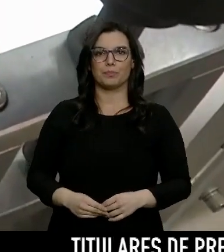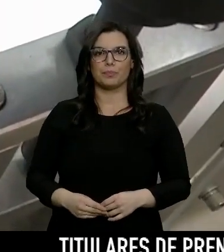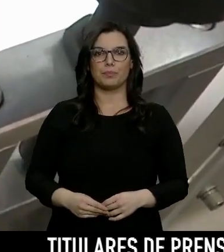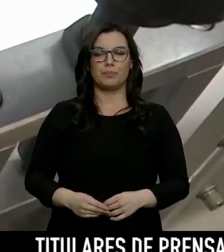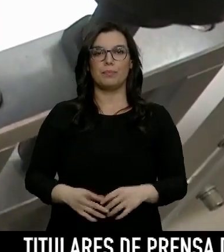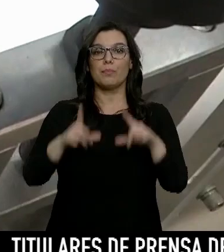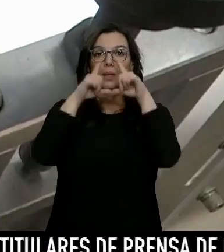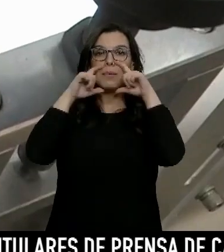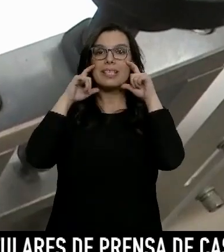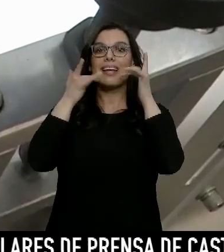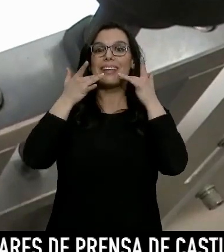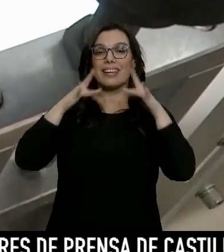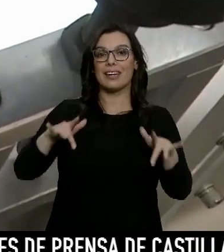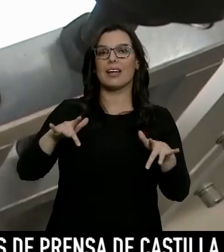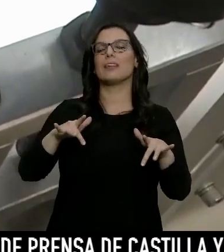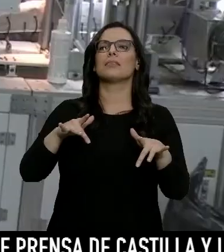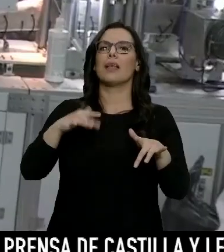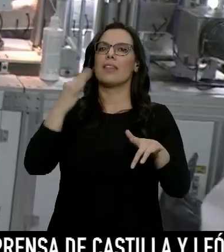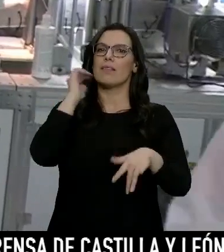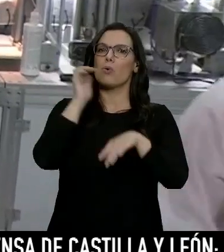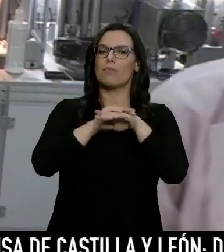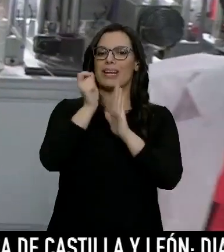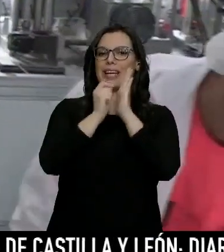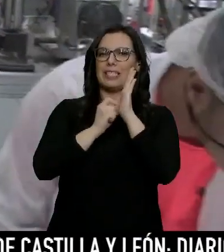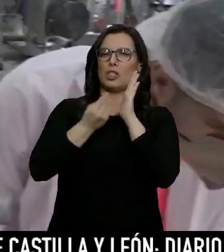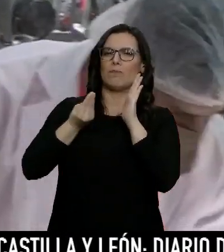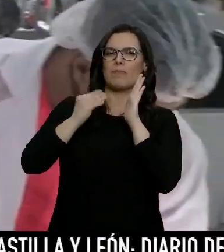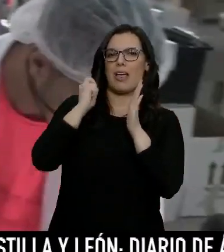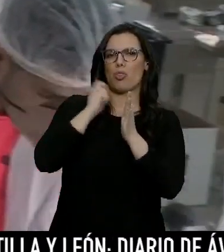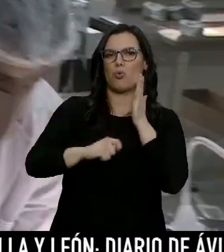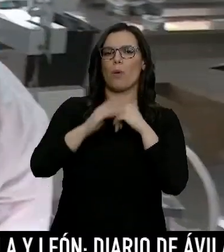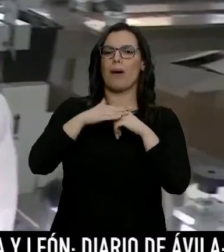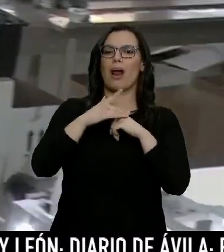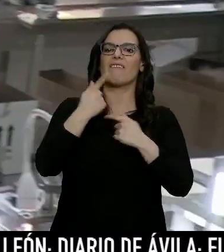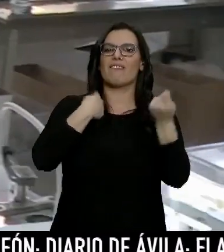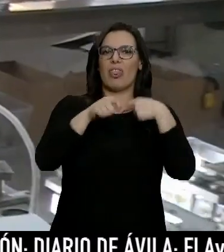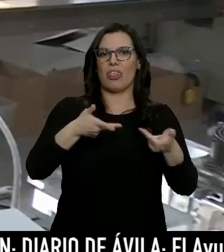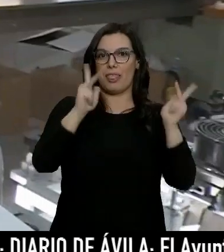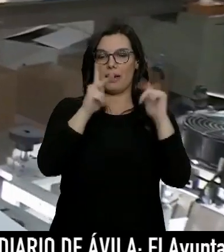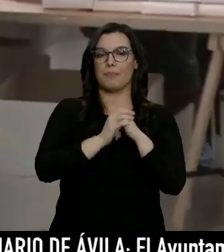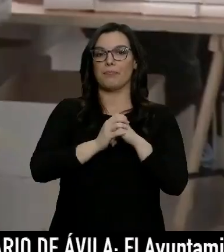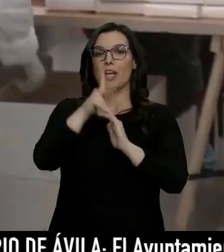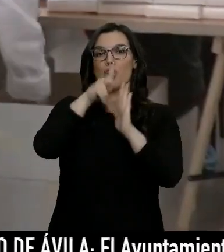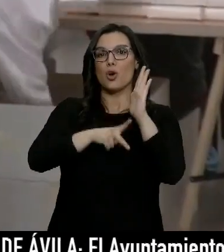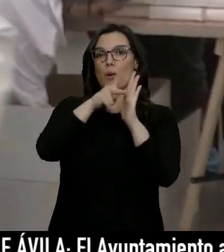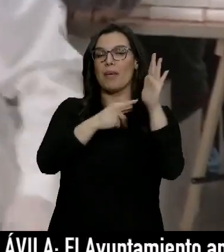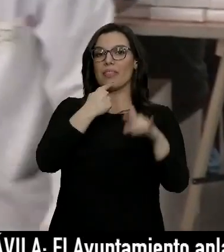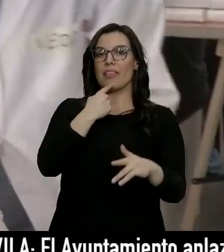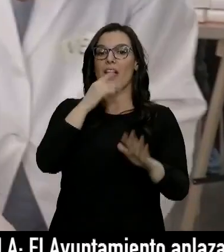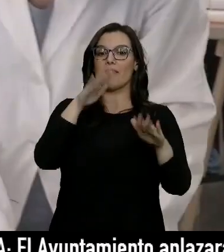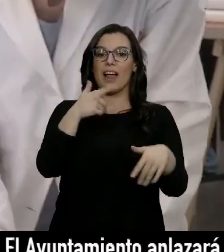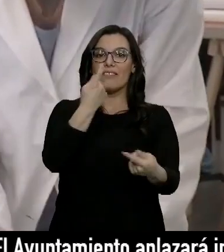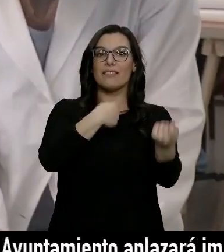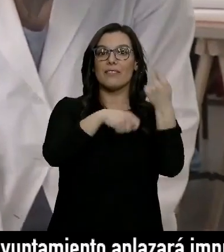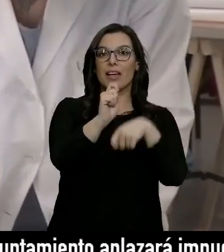Las mascarillas higiénicas deberán cumplir nuevos requisitos para poder comercializarse. La norma establece que sólo podrán